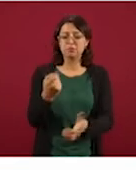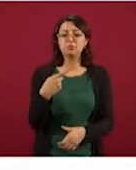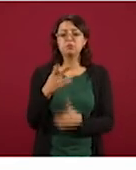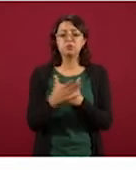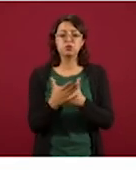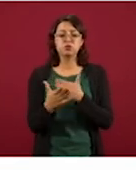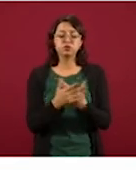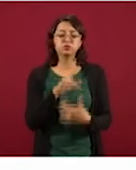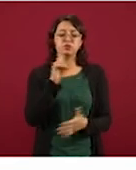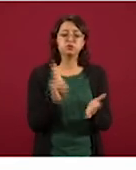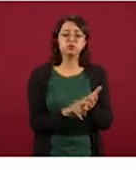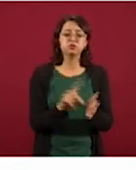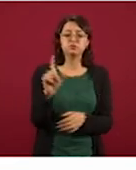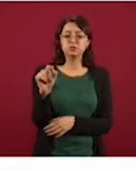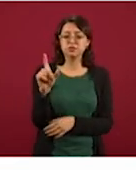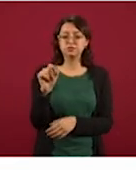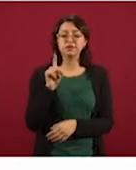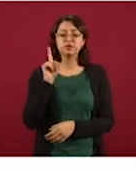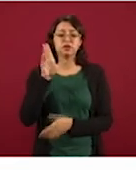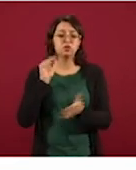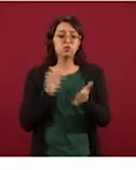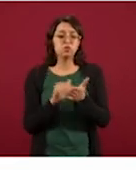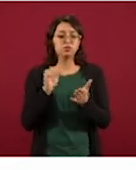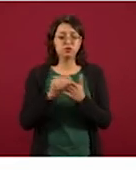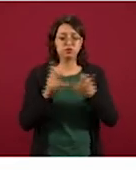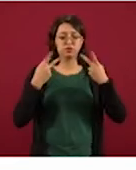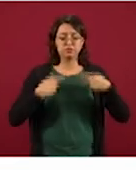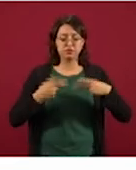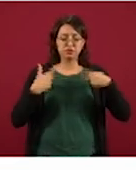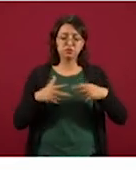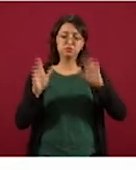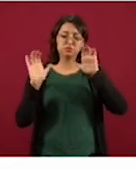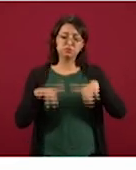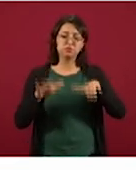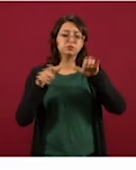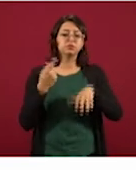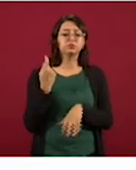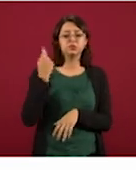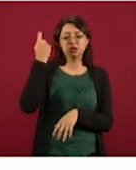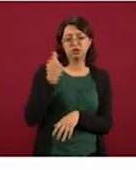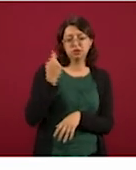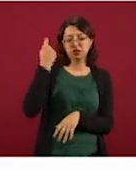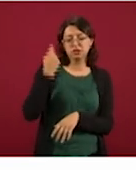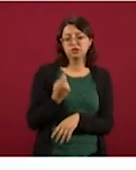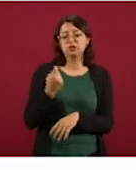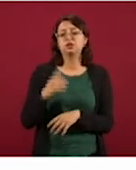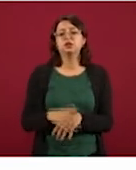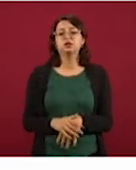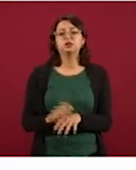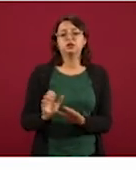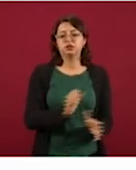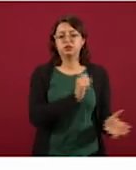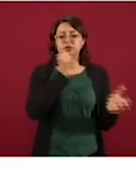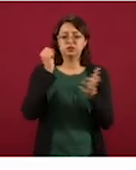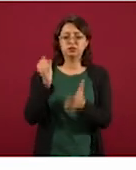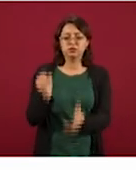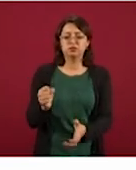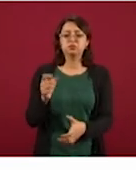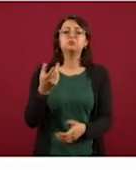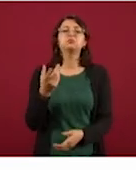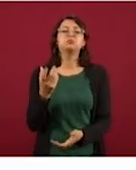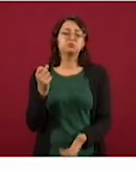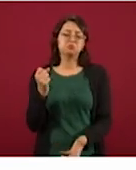de un millón de personas con discapacidad incorporadas a la pensión y estamos recibiendo de la Cámara de